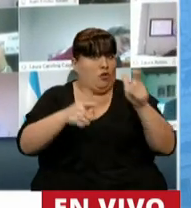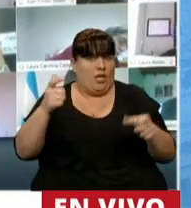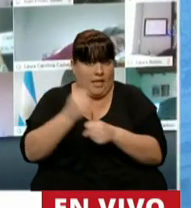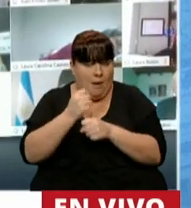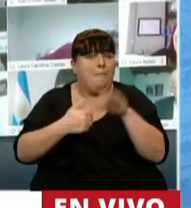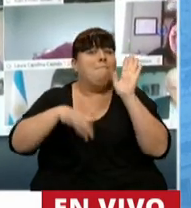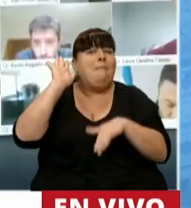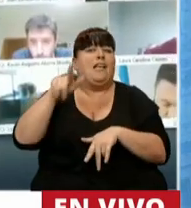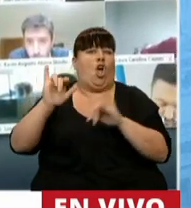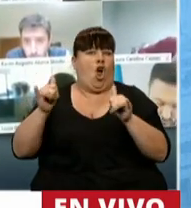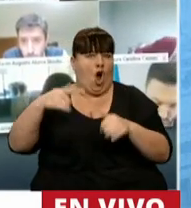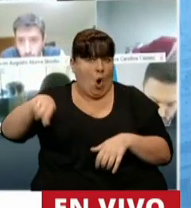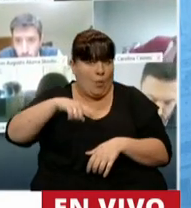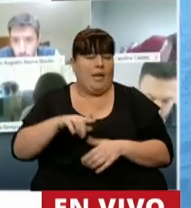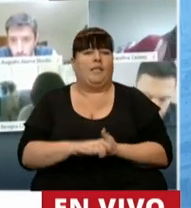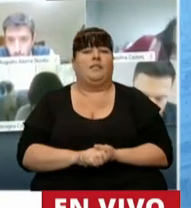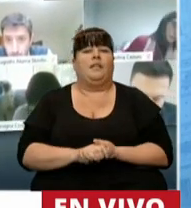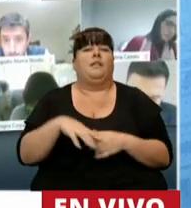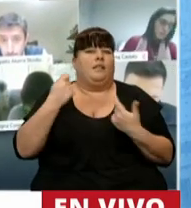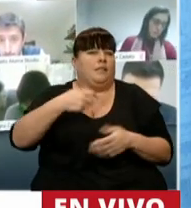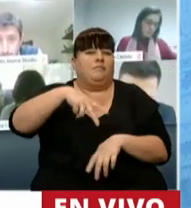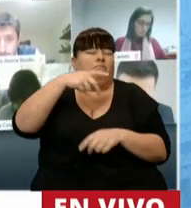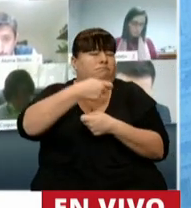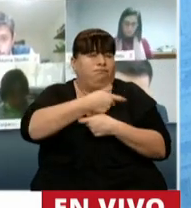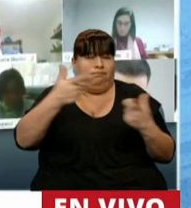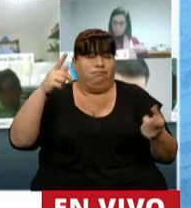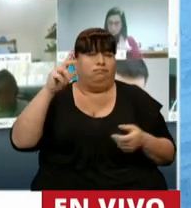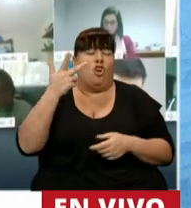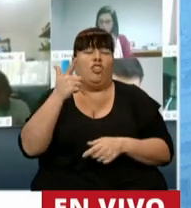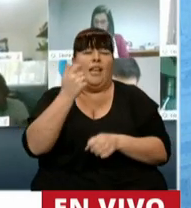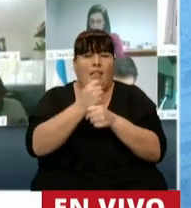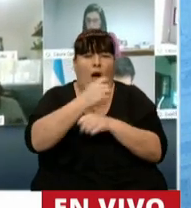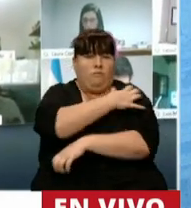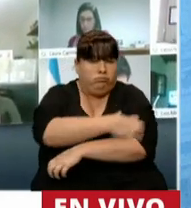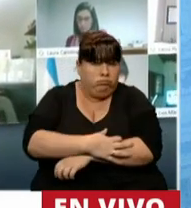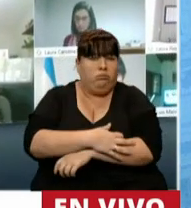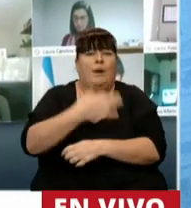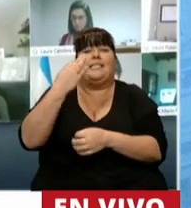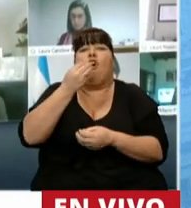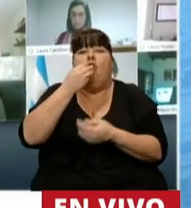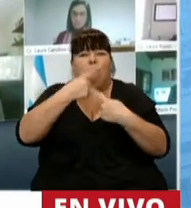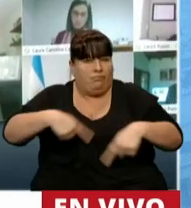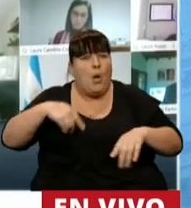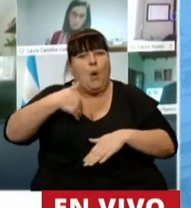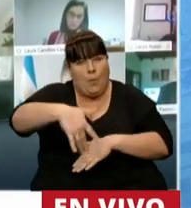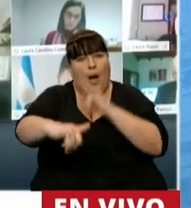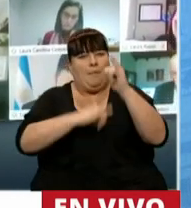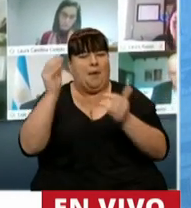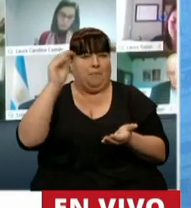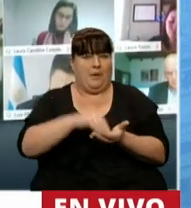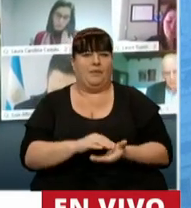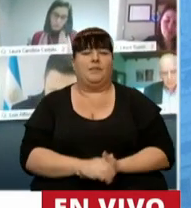especialmente entre los jóvenes, y de las elevadas cifras de pobreza e inseguridad alimentaria a las que me referiré más